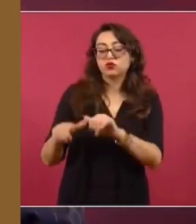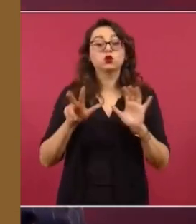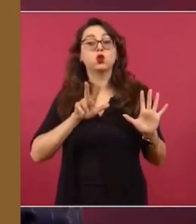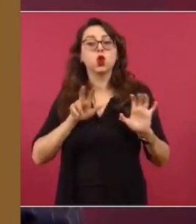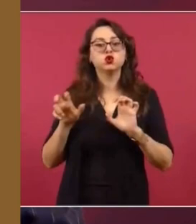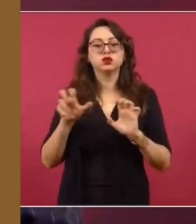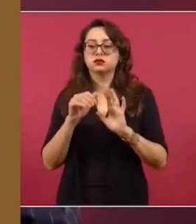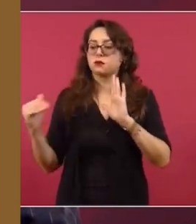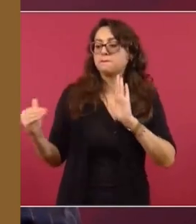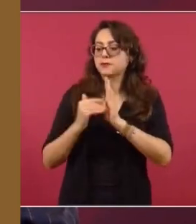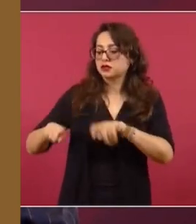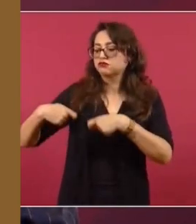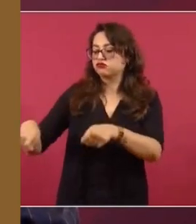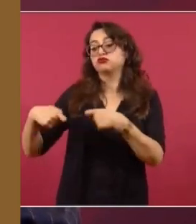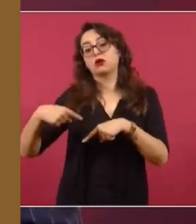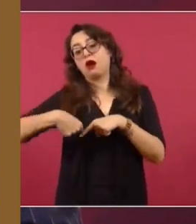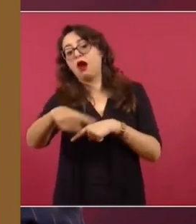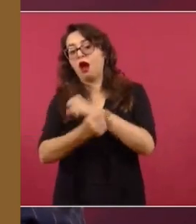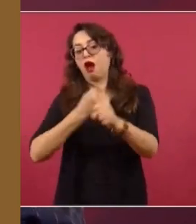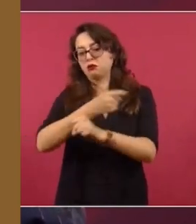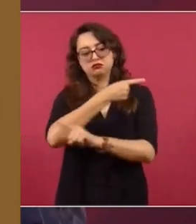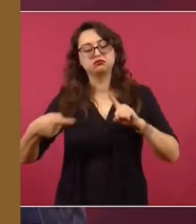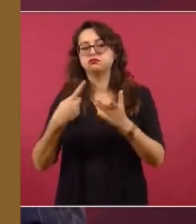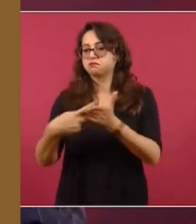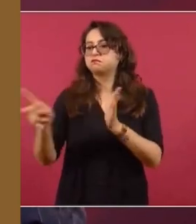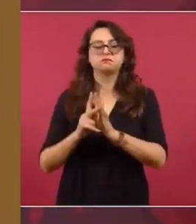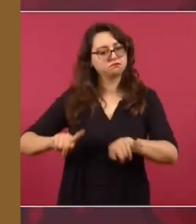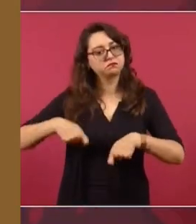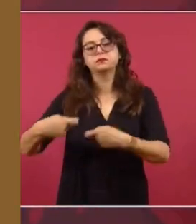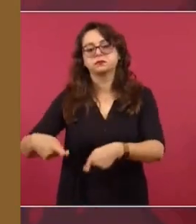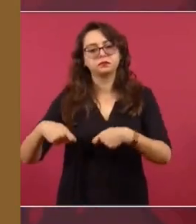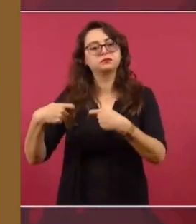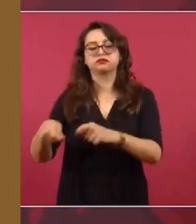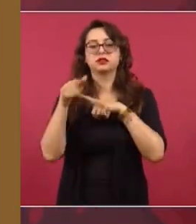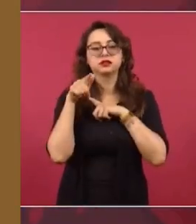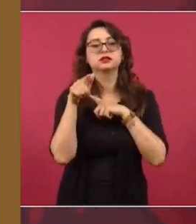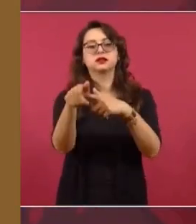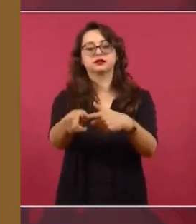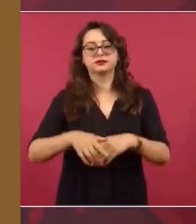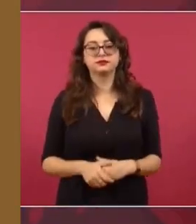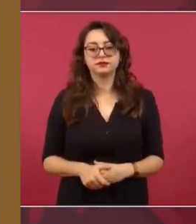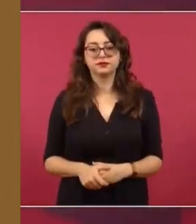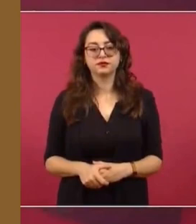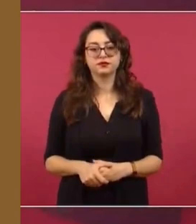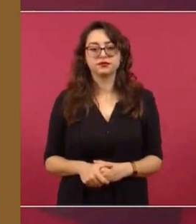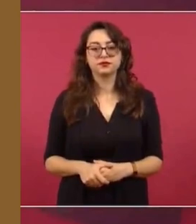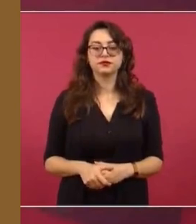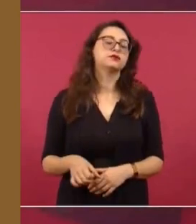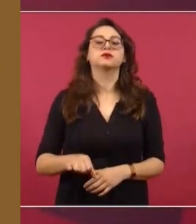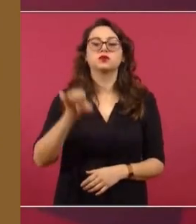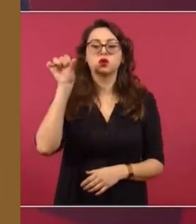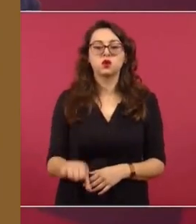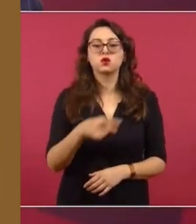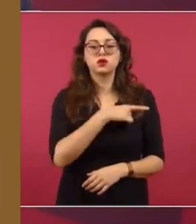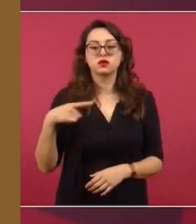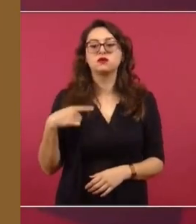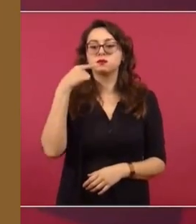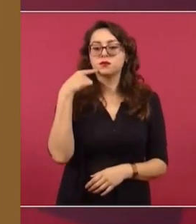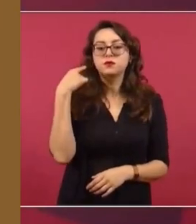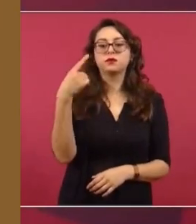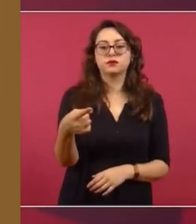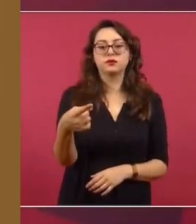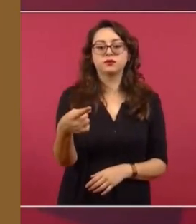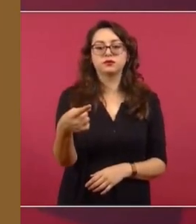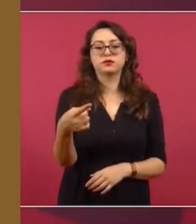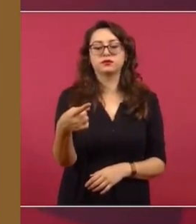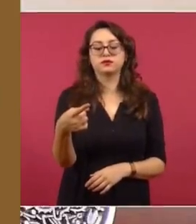basificando a los maestros, a los trabajadores de la educación. Este día expreso que de manera